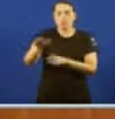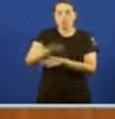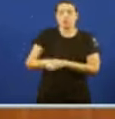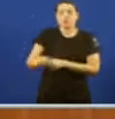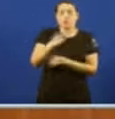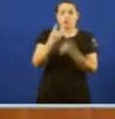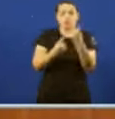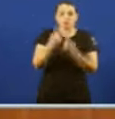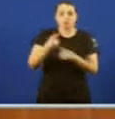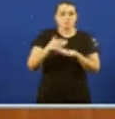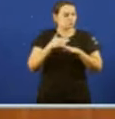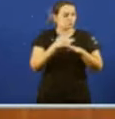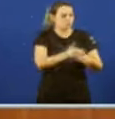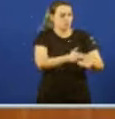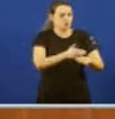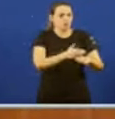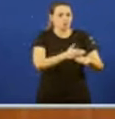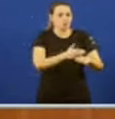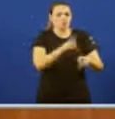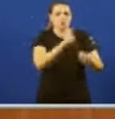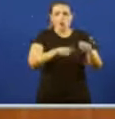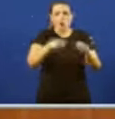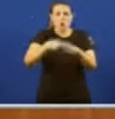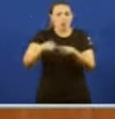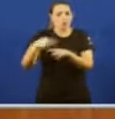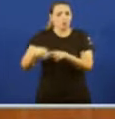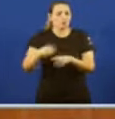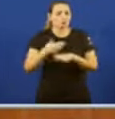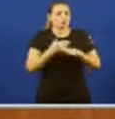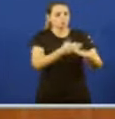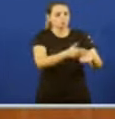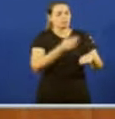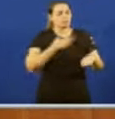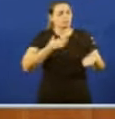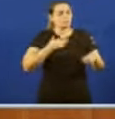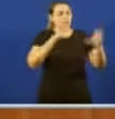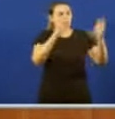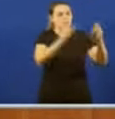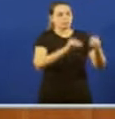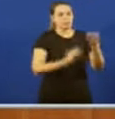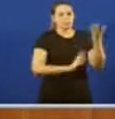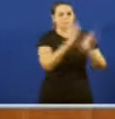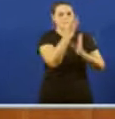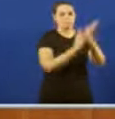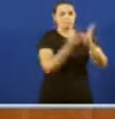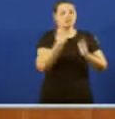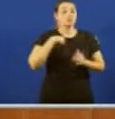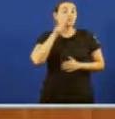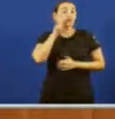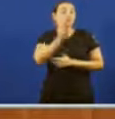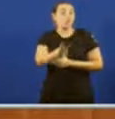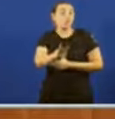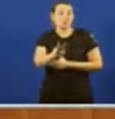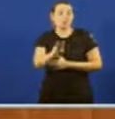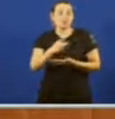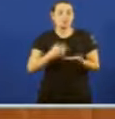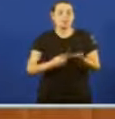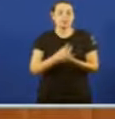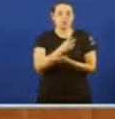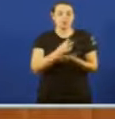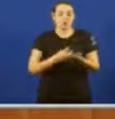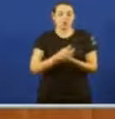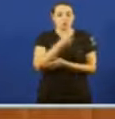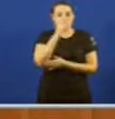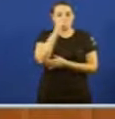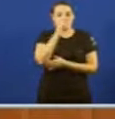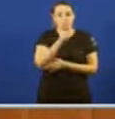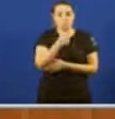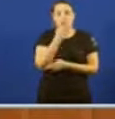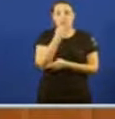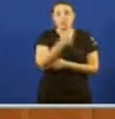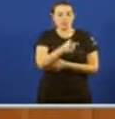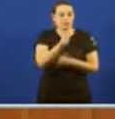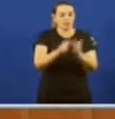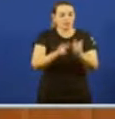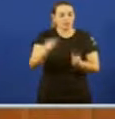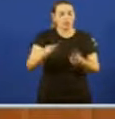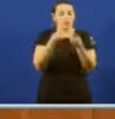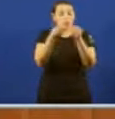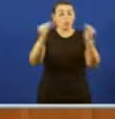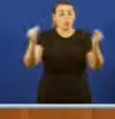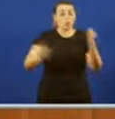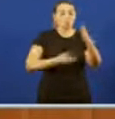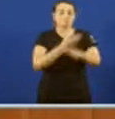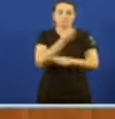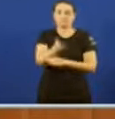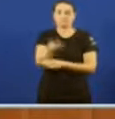non había ningún problema de medios Como pode contemplar aquí A portada do progreso de Lugo Onde aparecen os rapaces Que deixaron de ir a clase